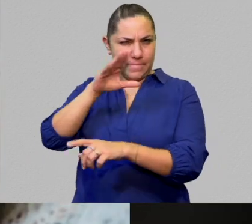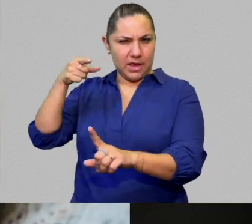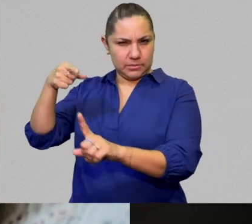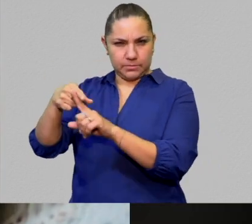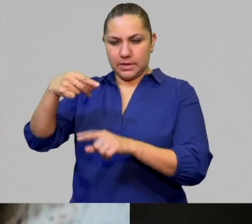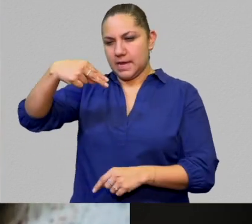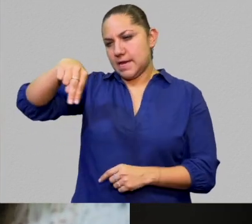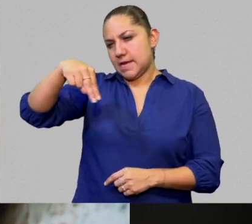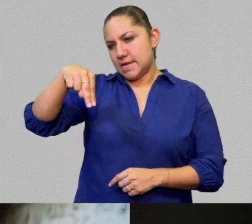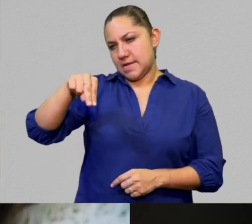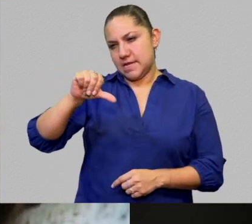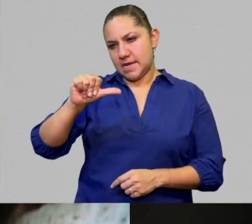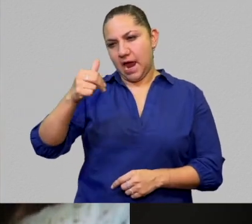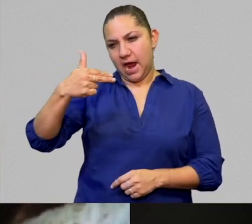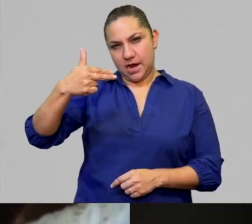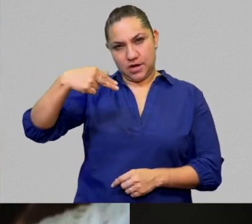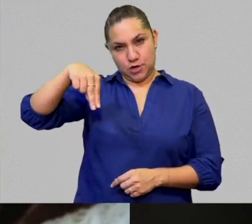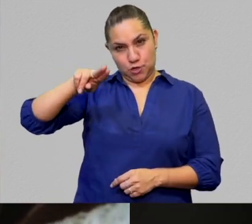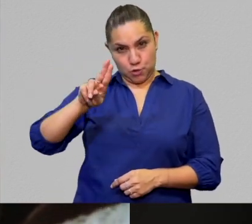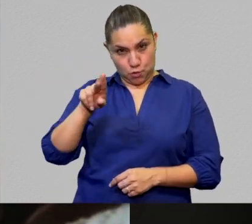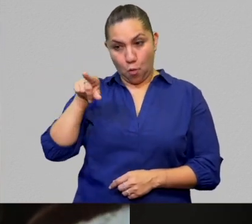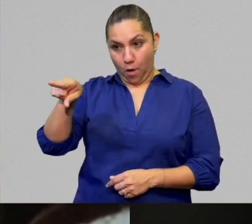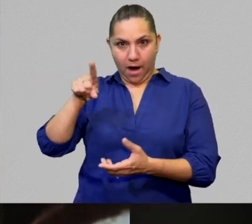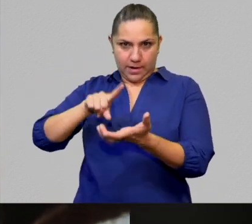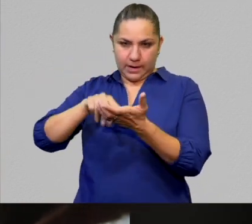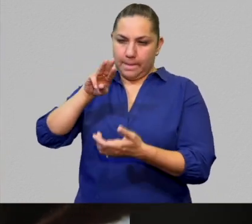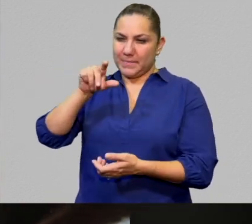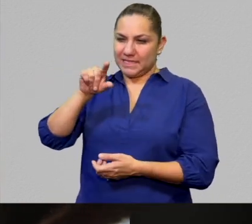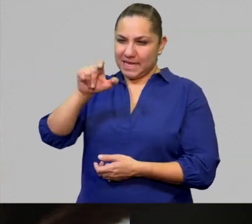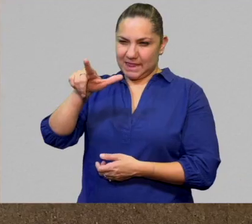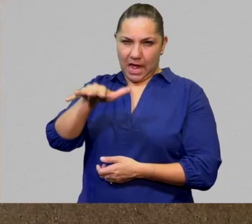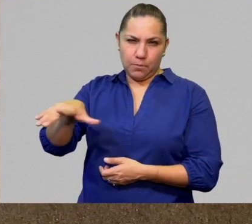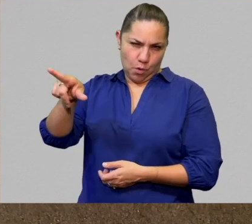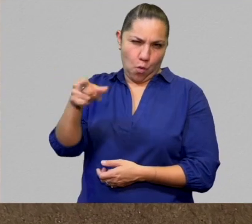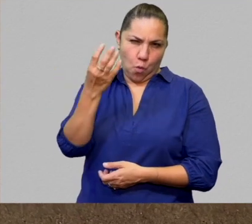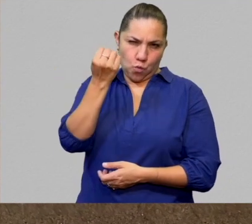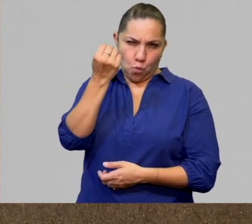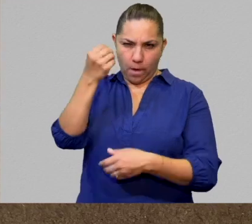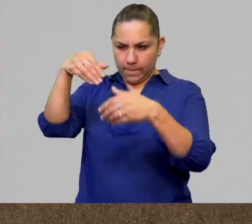Ñajñú particularmente, que es el del Valle del Mezquital. Son nueve variantes.